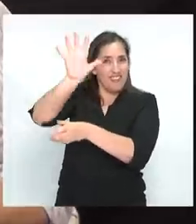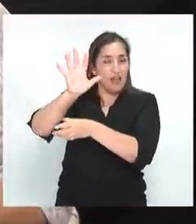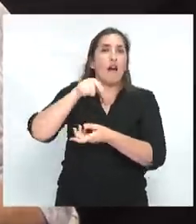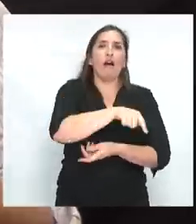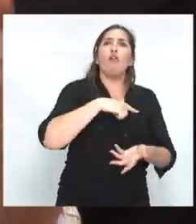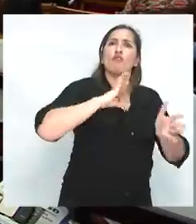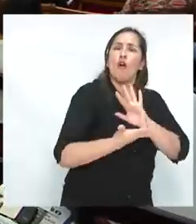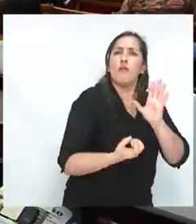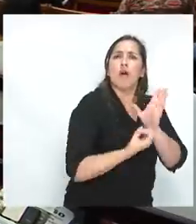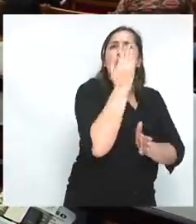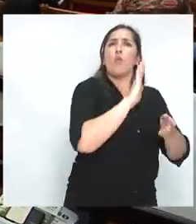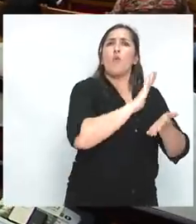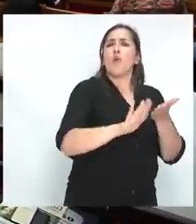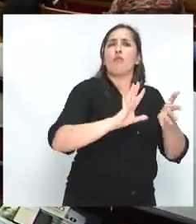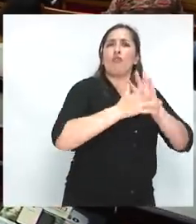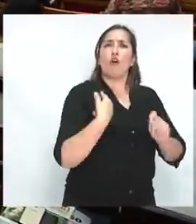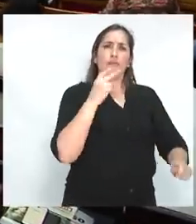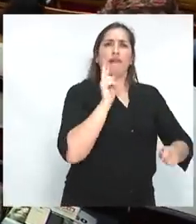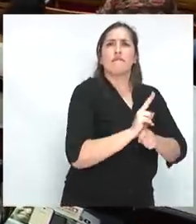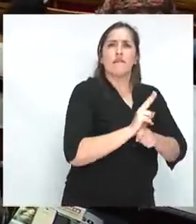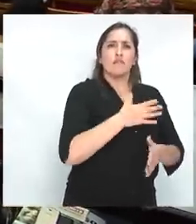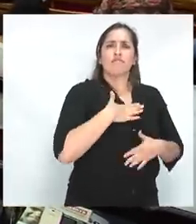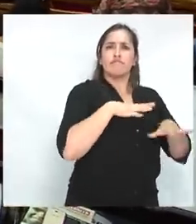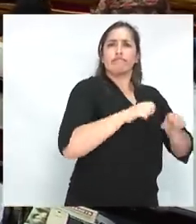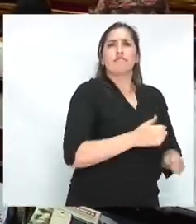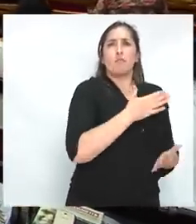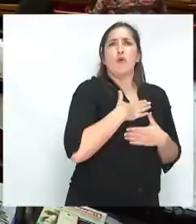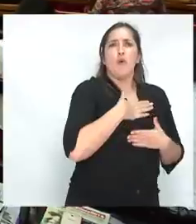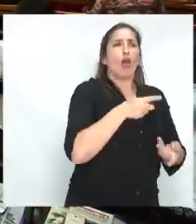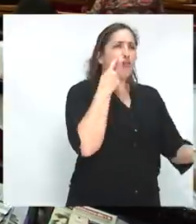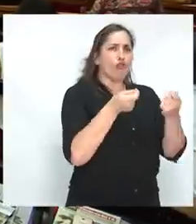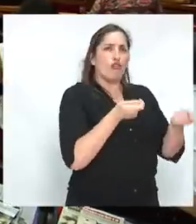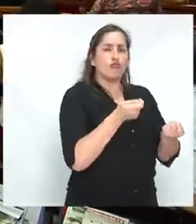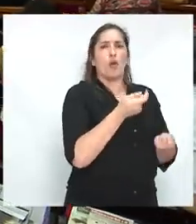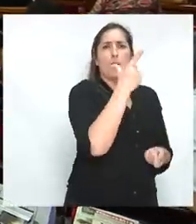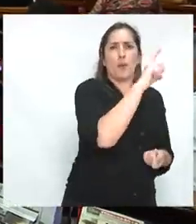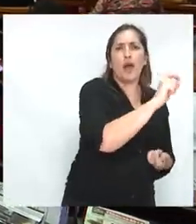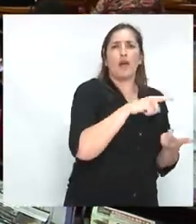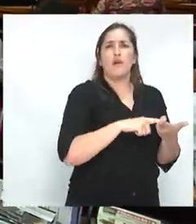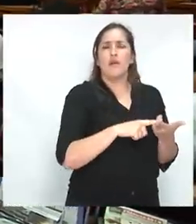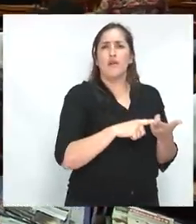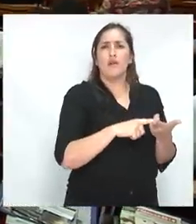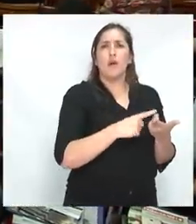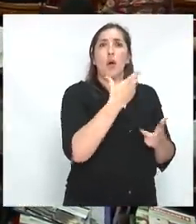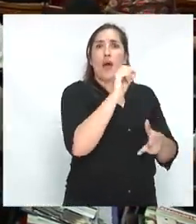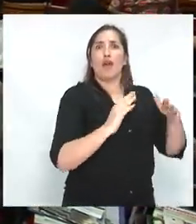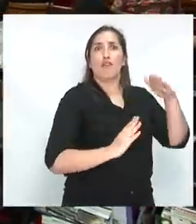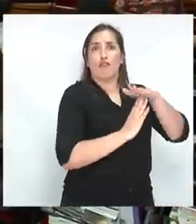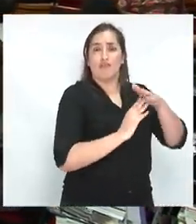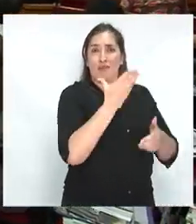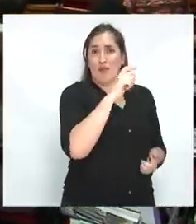económica, financiera, control de los bancos, bancaria, un banco central que